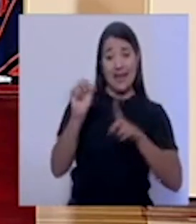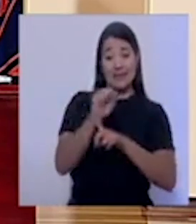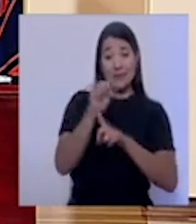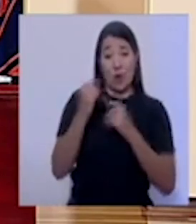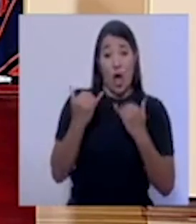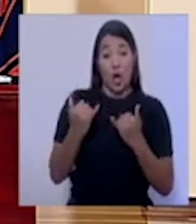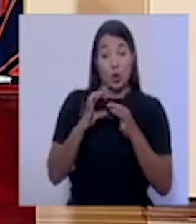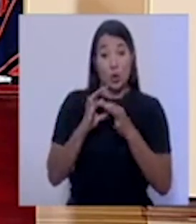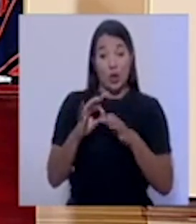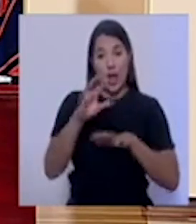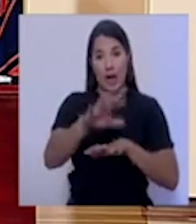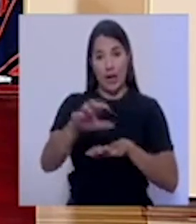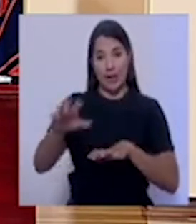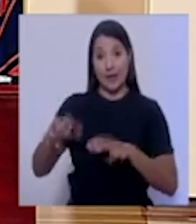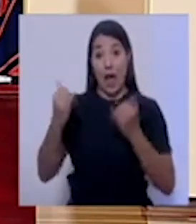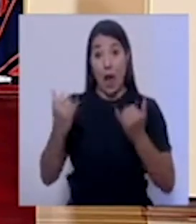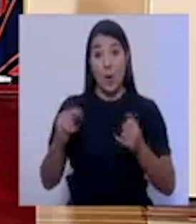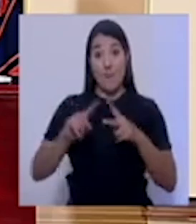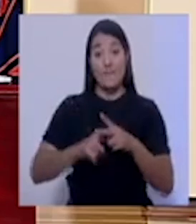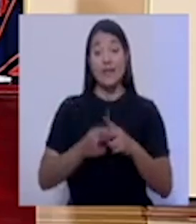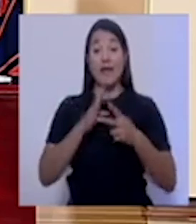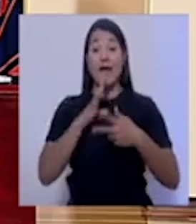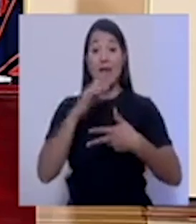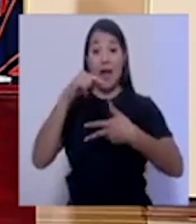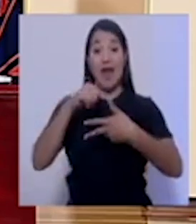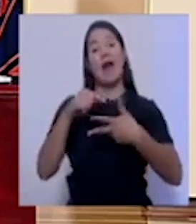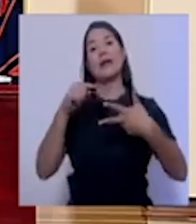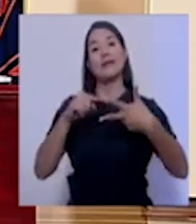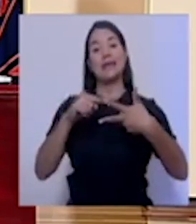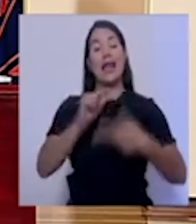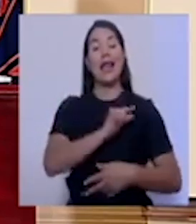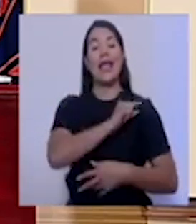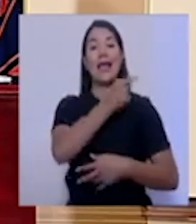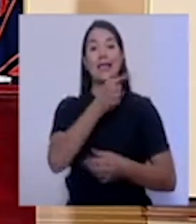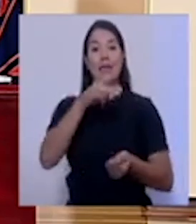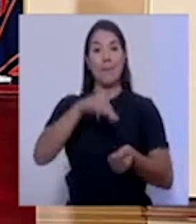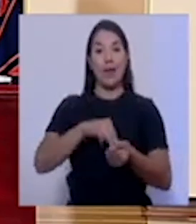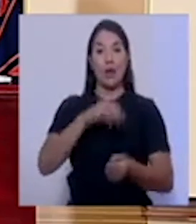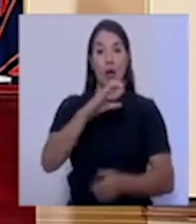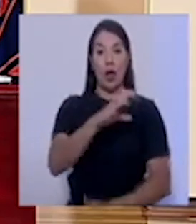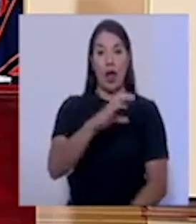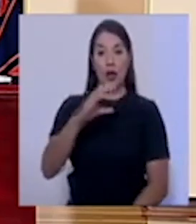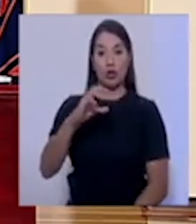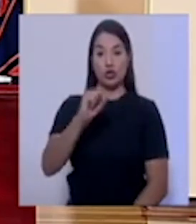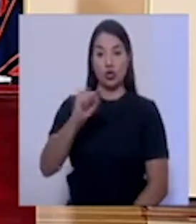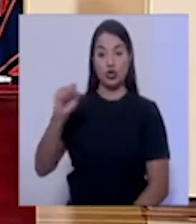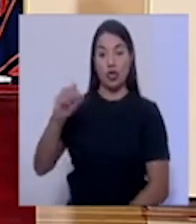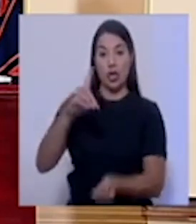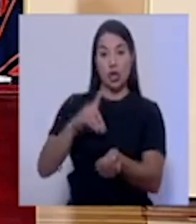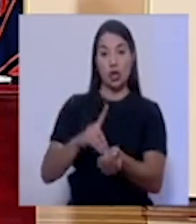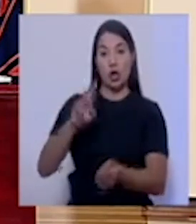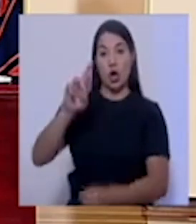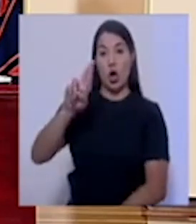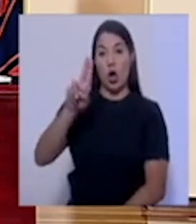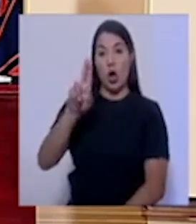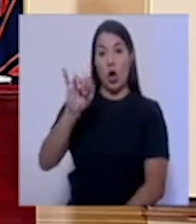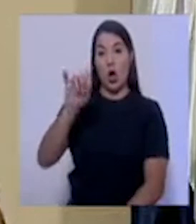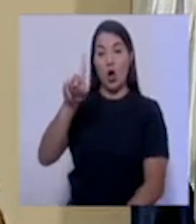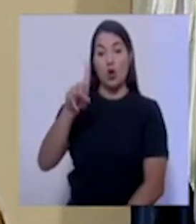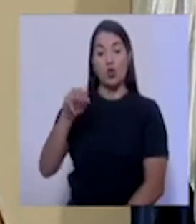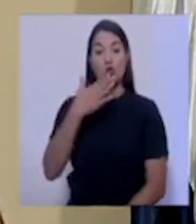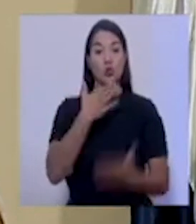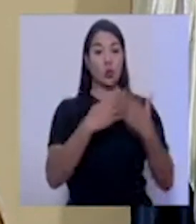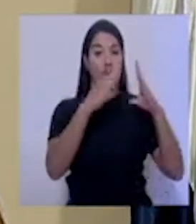escucharemos al gerente médico de la Caja Costa Ricense de Seguro Social, el doctor Mario Ruiz. Muy buenas tardes, doctor Ruiz. Hola, buenas tardes.